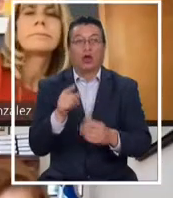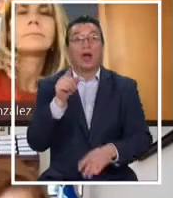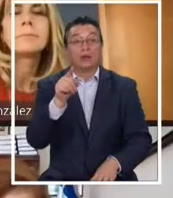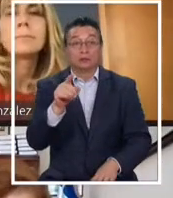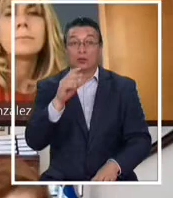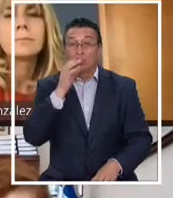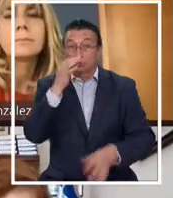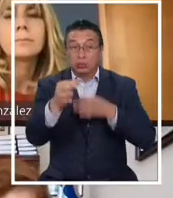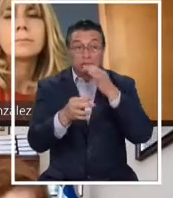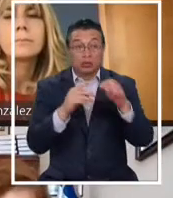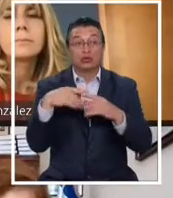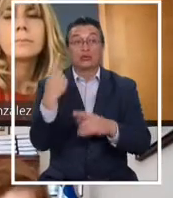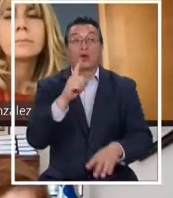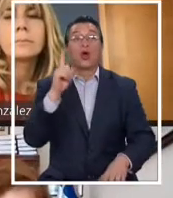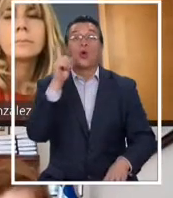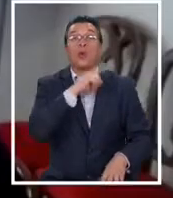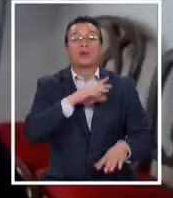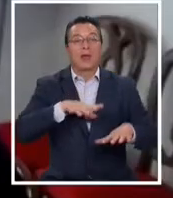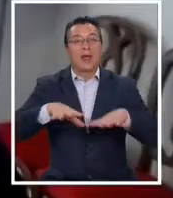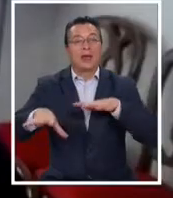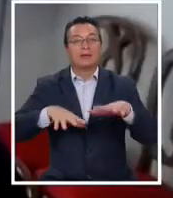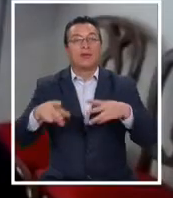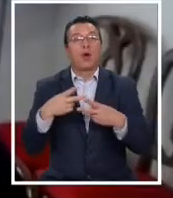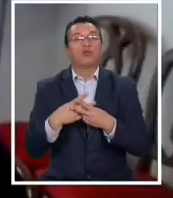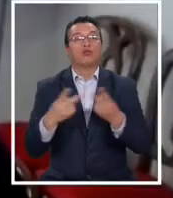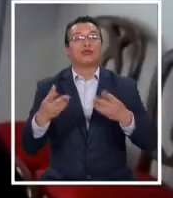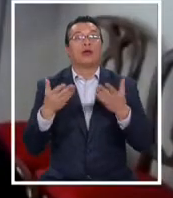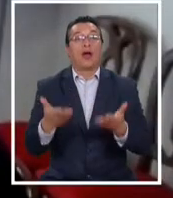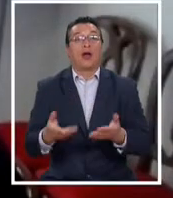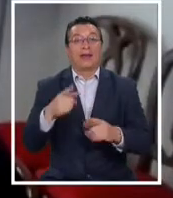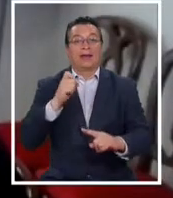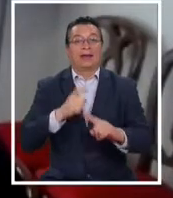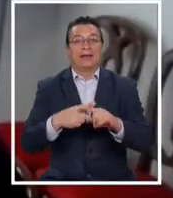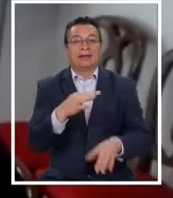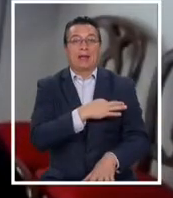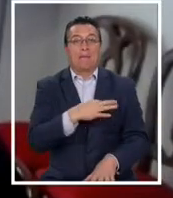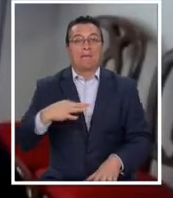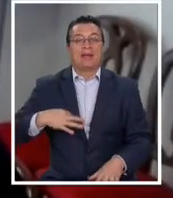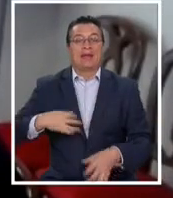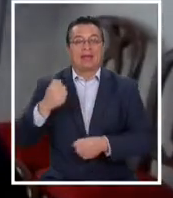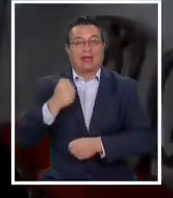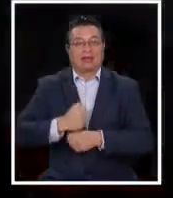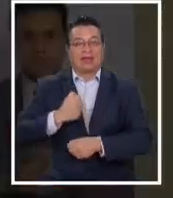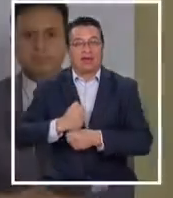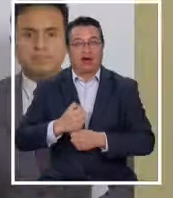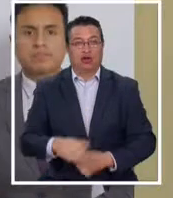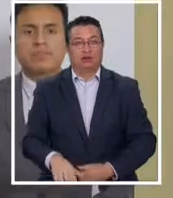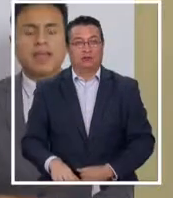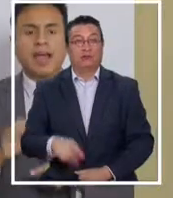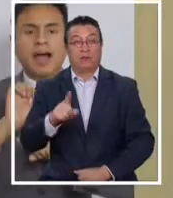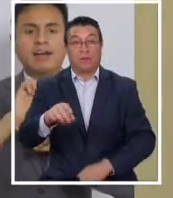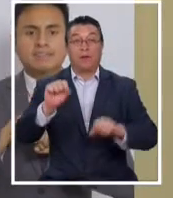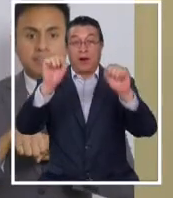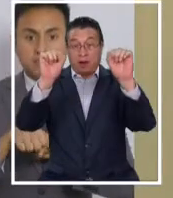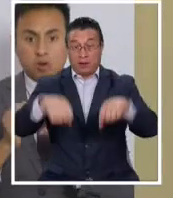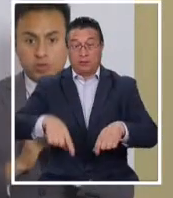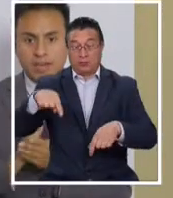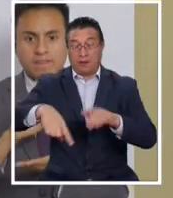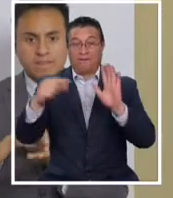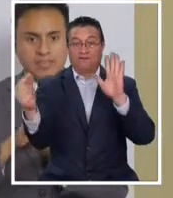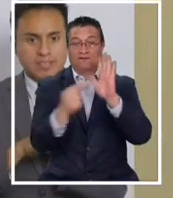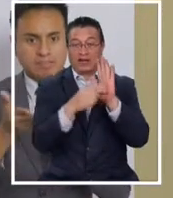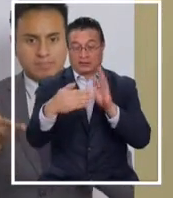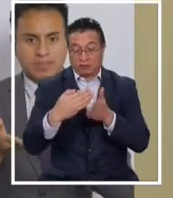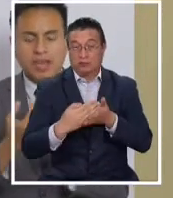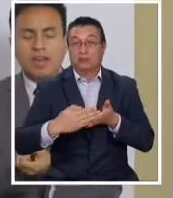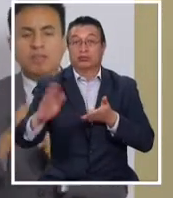con buenos deseos, terminó la última actividad pública de la ahora exministra del Trabajo. Acéptase, a contar de esta fecha,